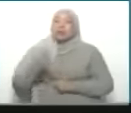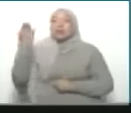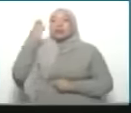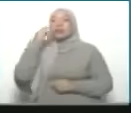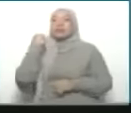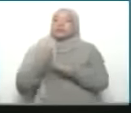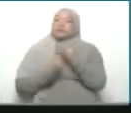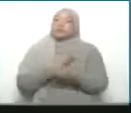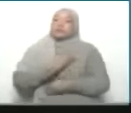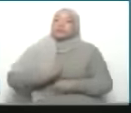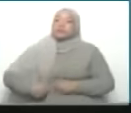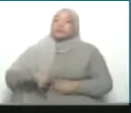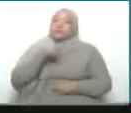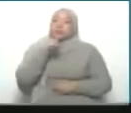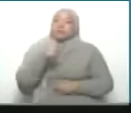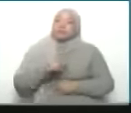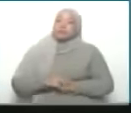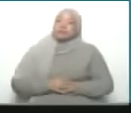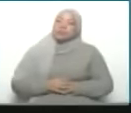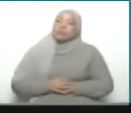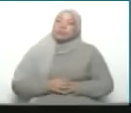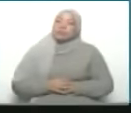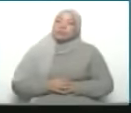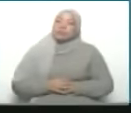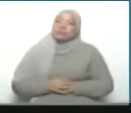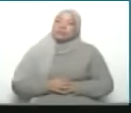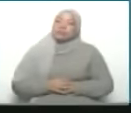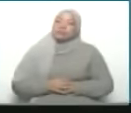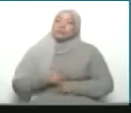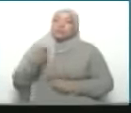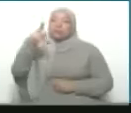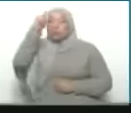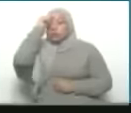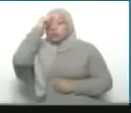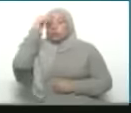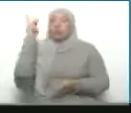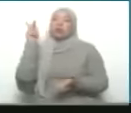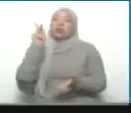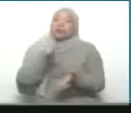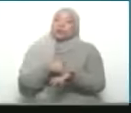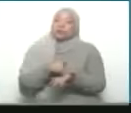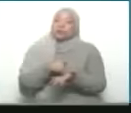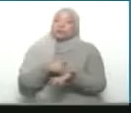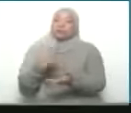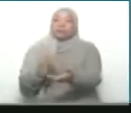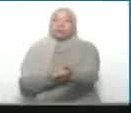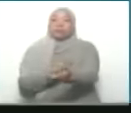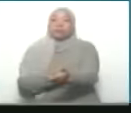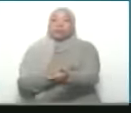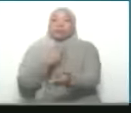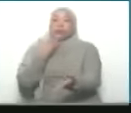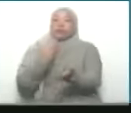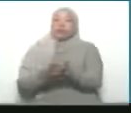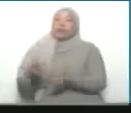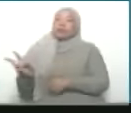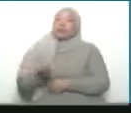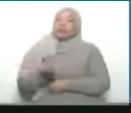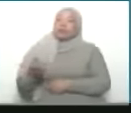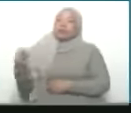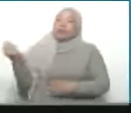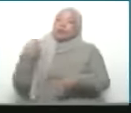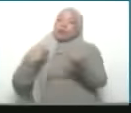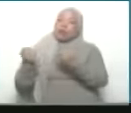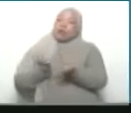palabras presidente Erdogan Turquía hermanos y hermanas Venezuela se